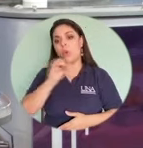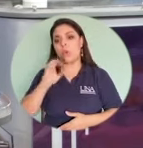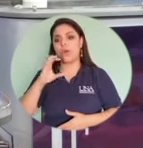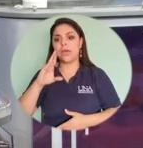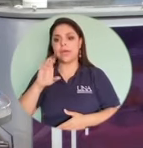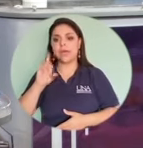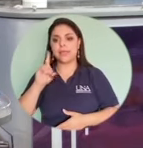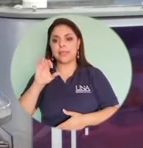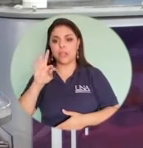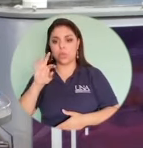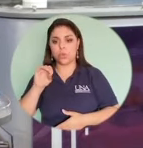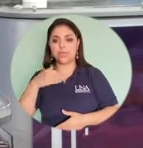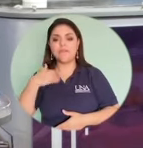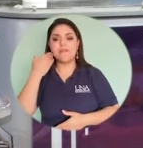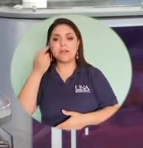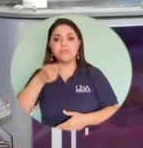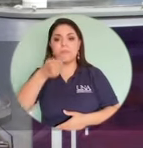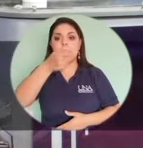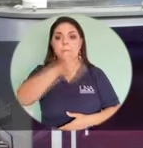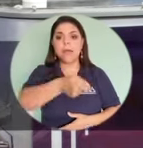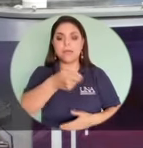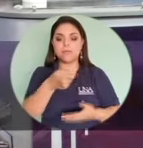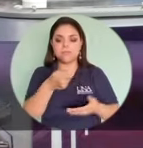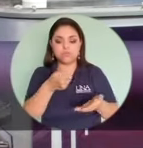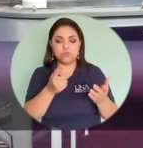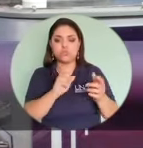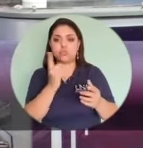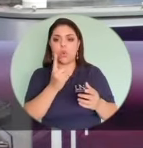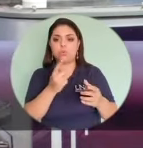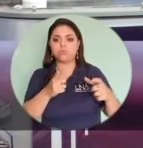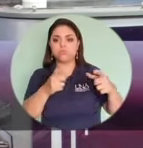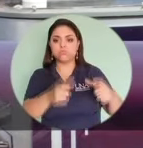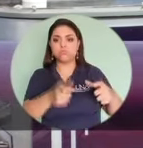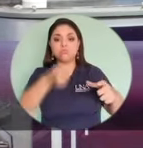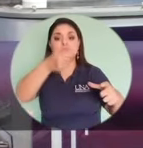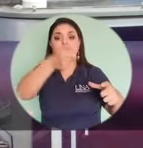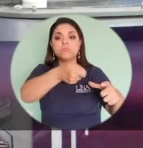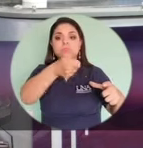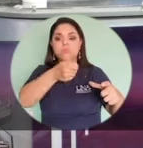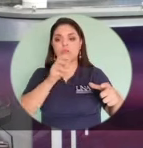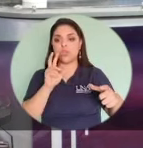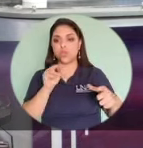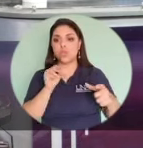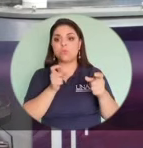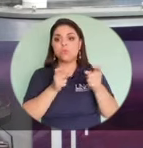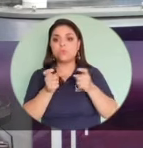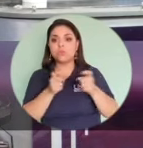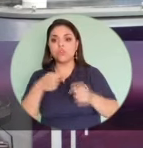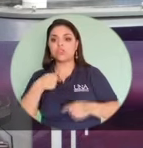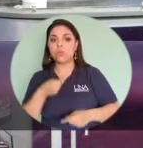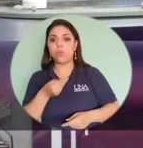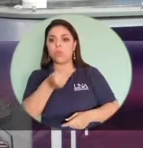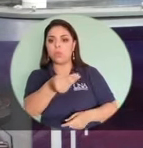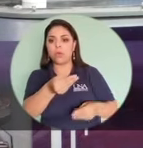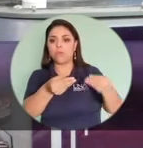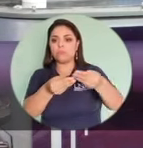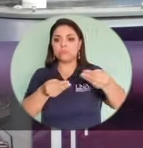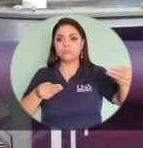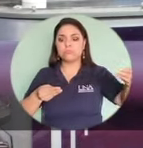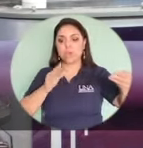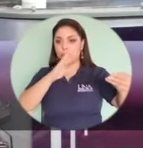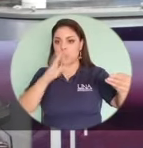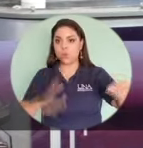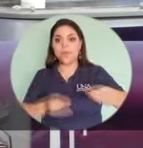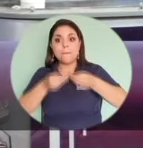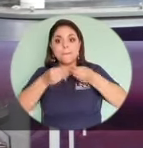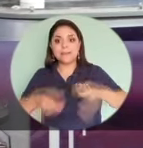chip, es de proximidad. La tarjeta, entre menos tengan que manipularla, si alguien tiene que manipularla,